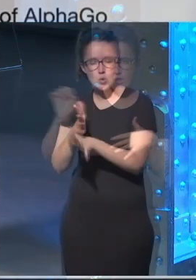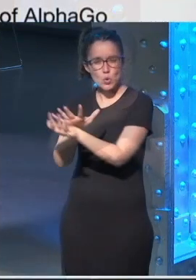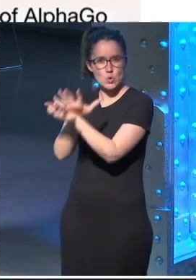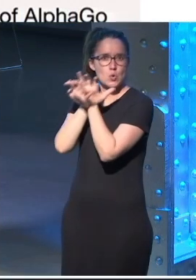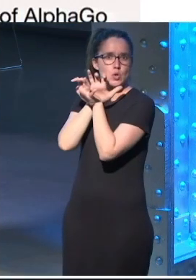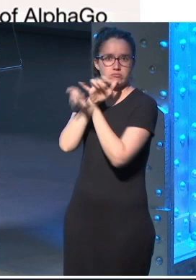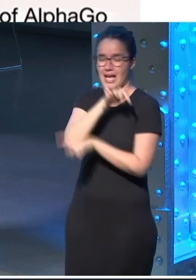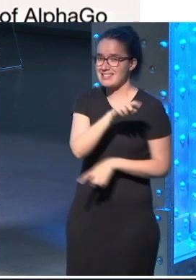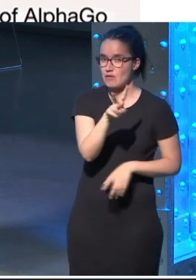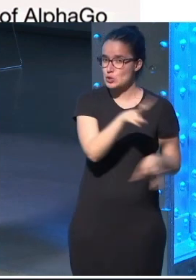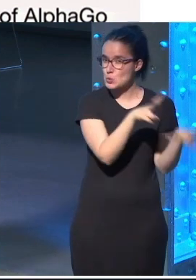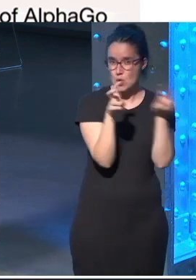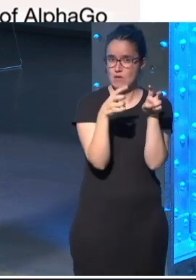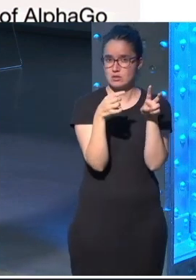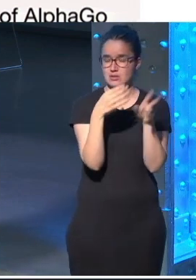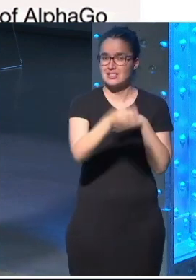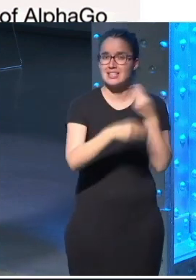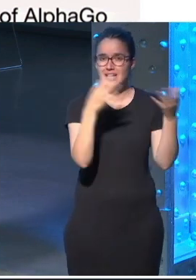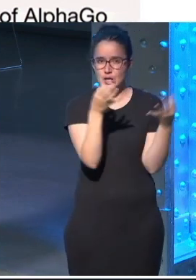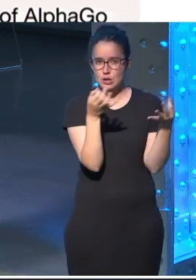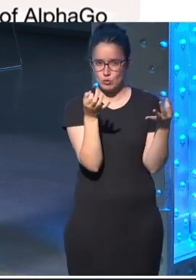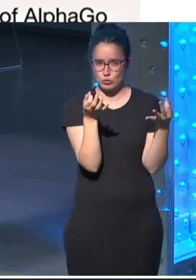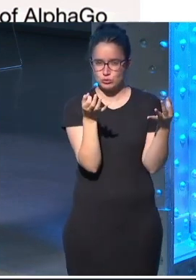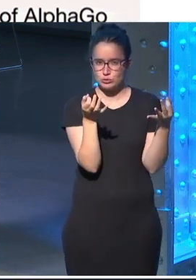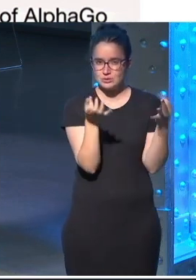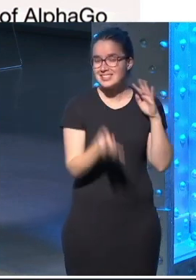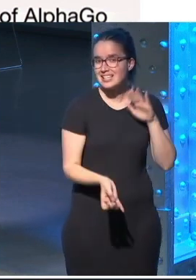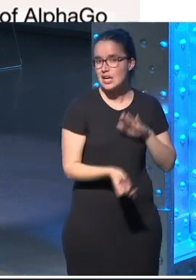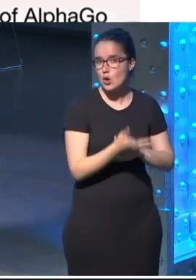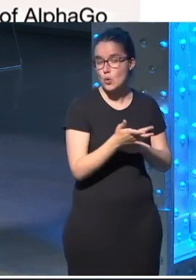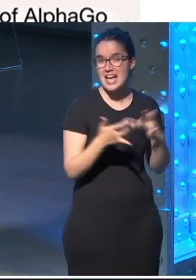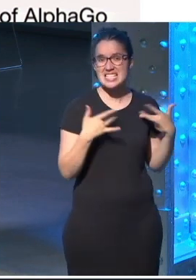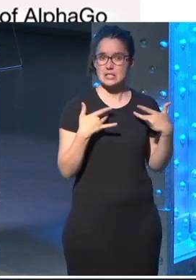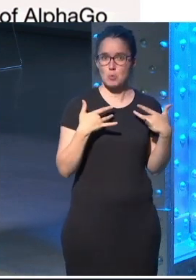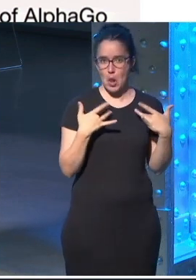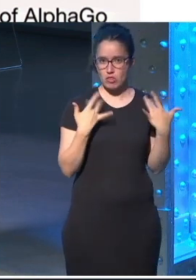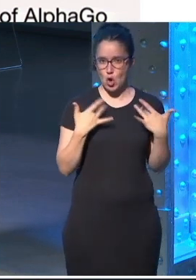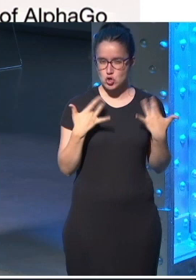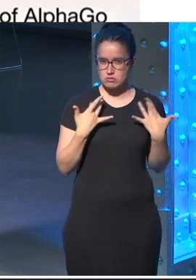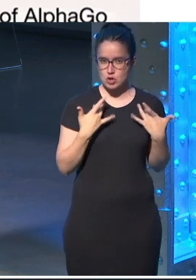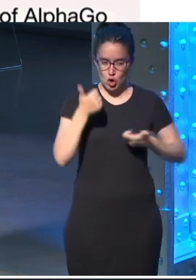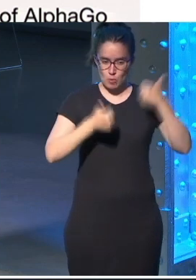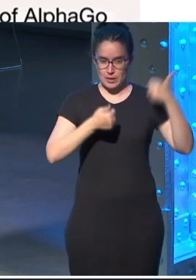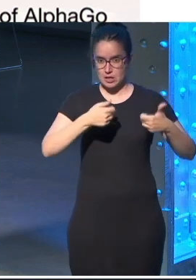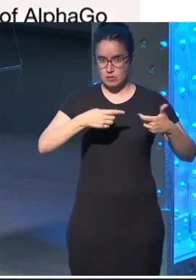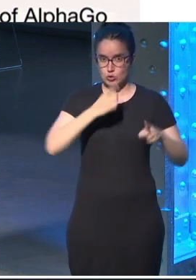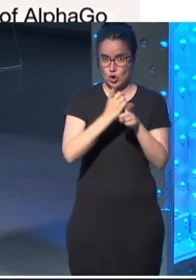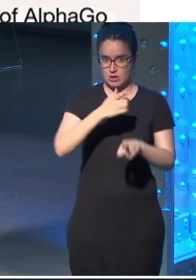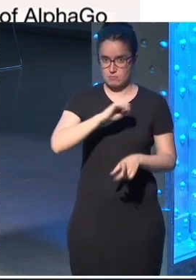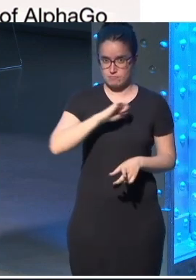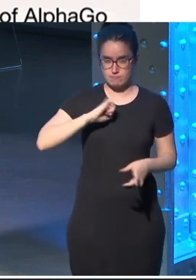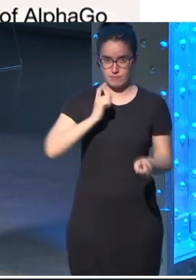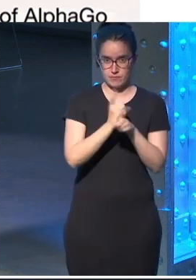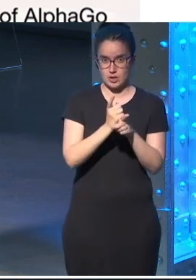Esta nueva versión lo que hizo era, creó una simulación donde ella competía consigo misma. Y